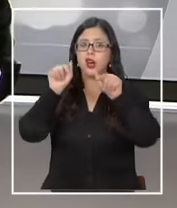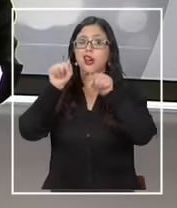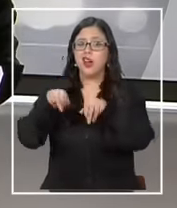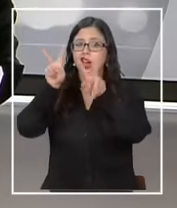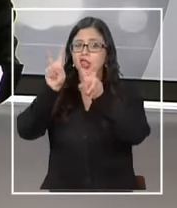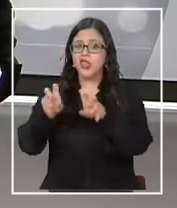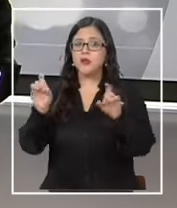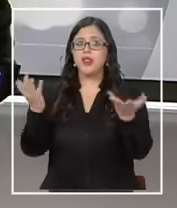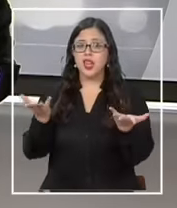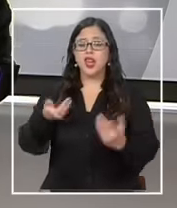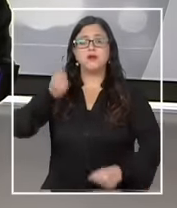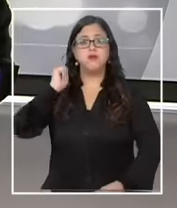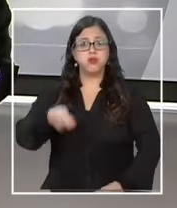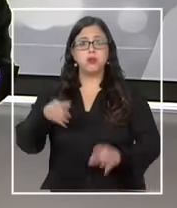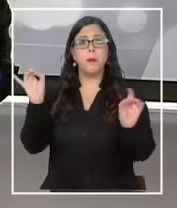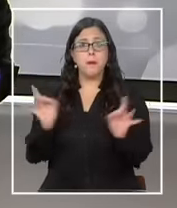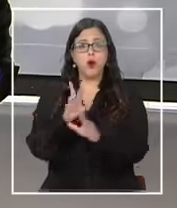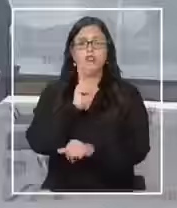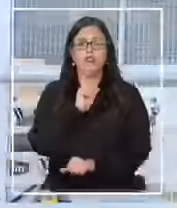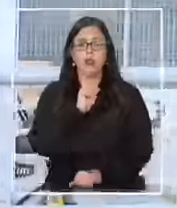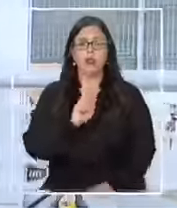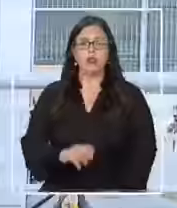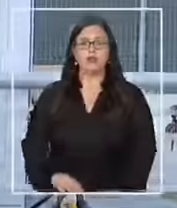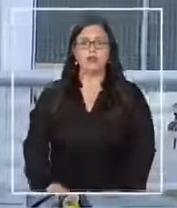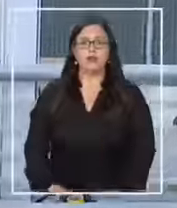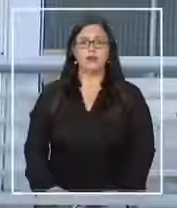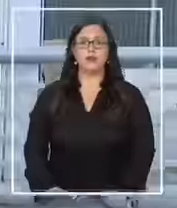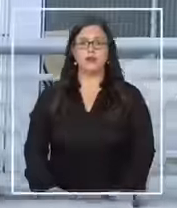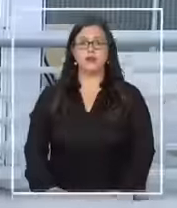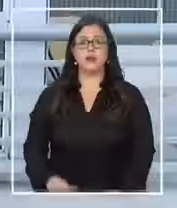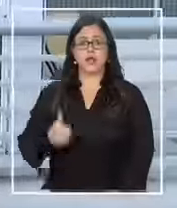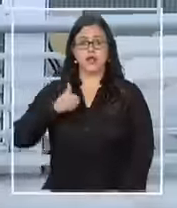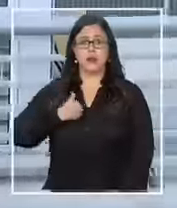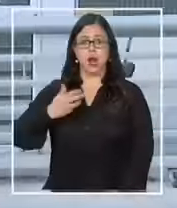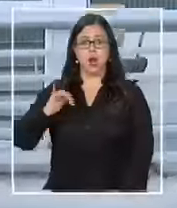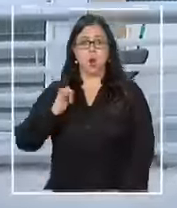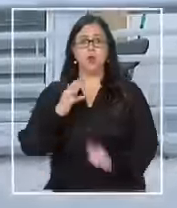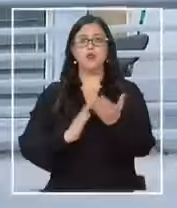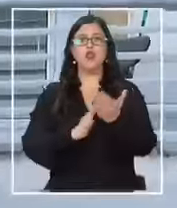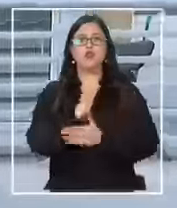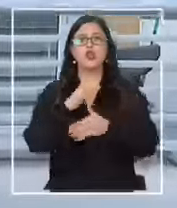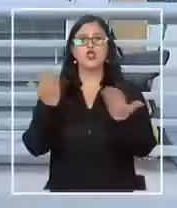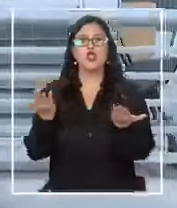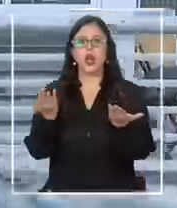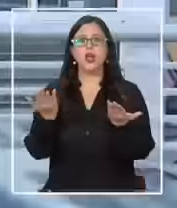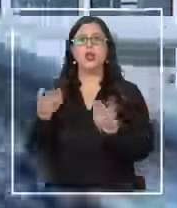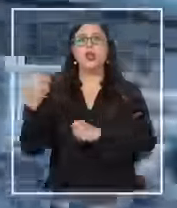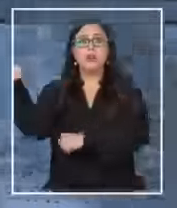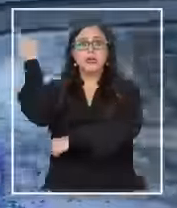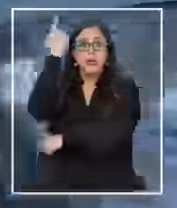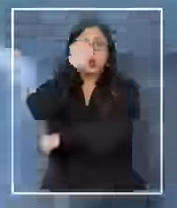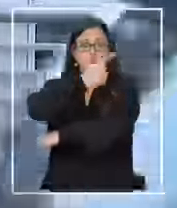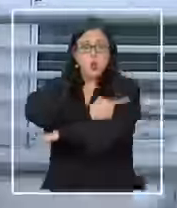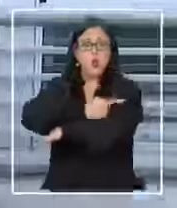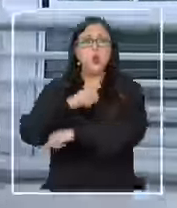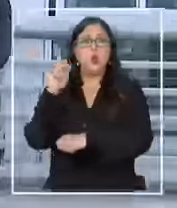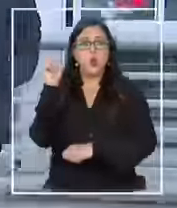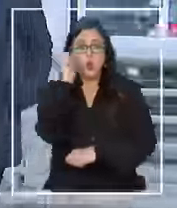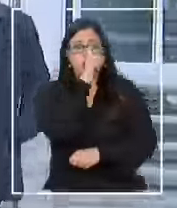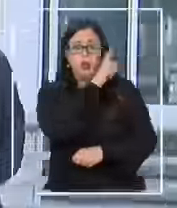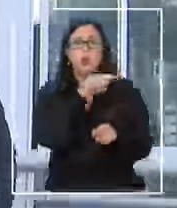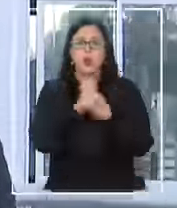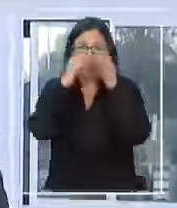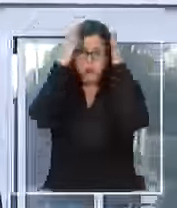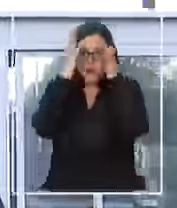ser decretada este viernes. Temprano este jueves comenzó una maratónica jornada y toda la atención mediática